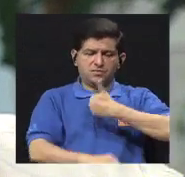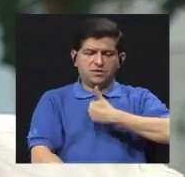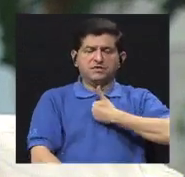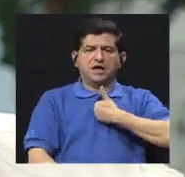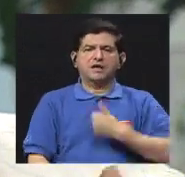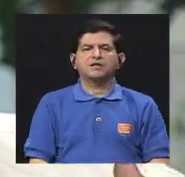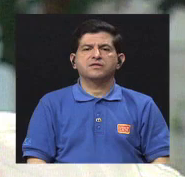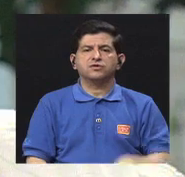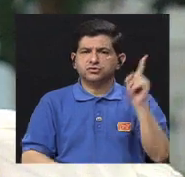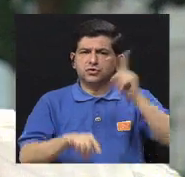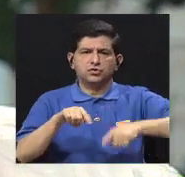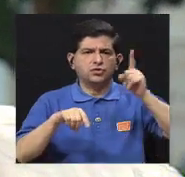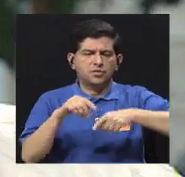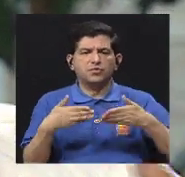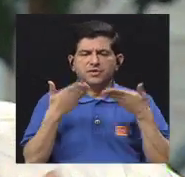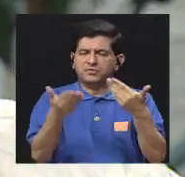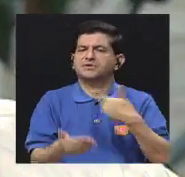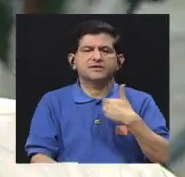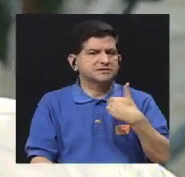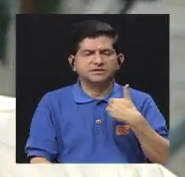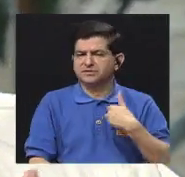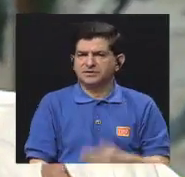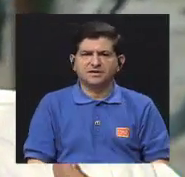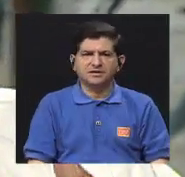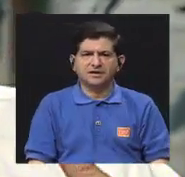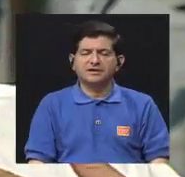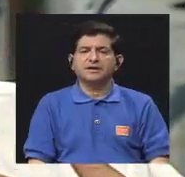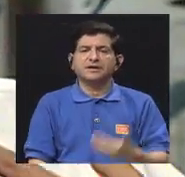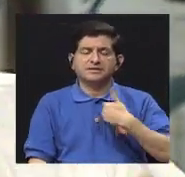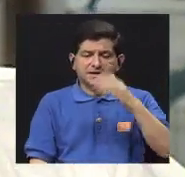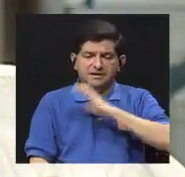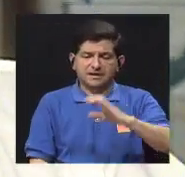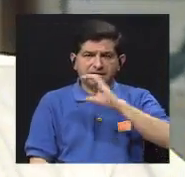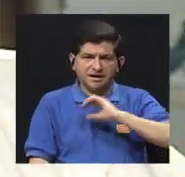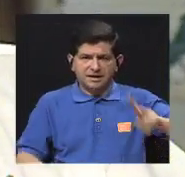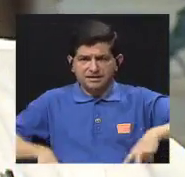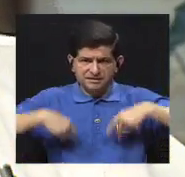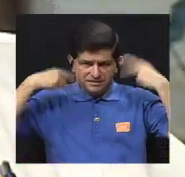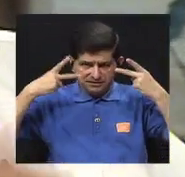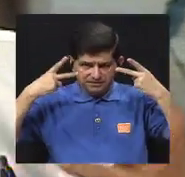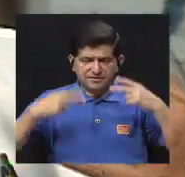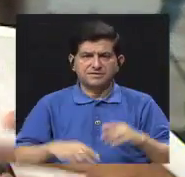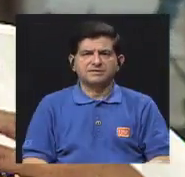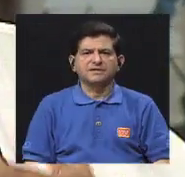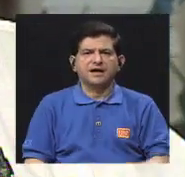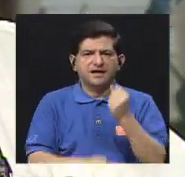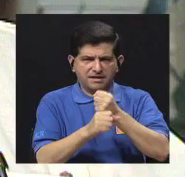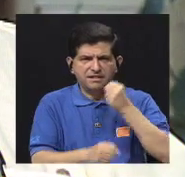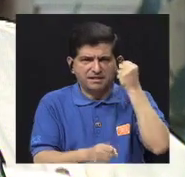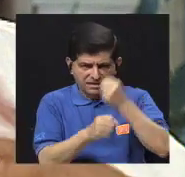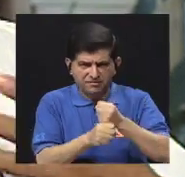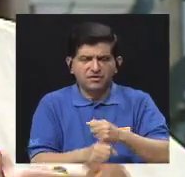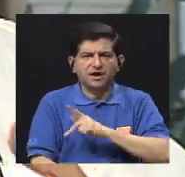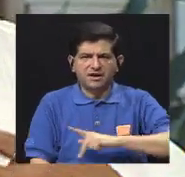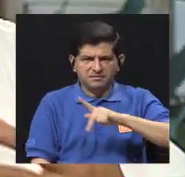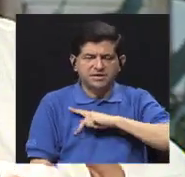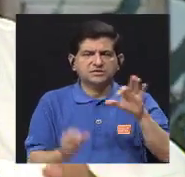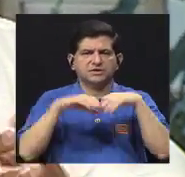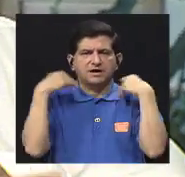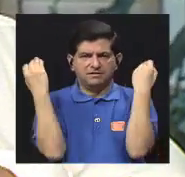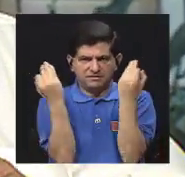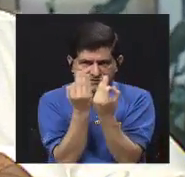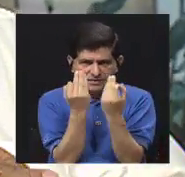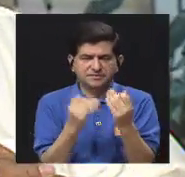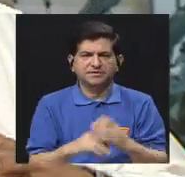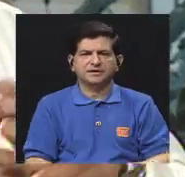y nosotros no podemos dar lo que no tenemos si tenemos una calidad de vida laboral personal familiar